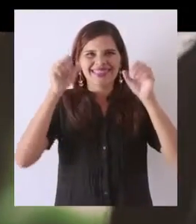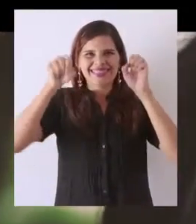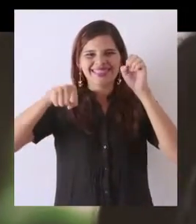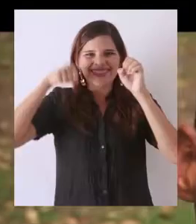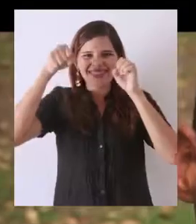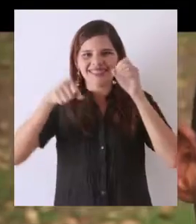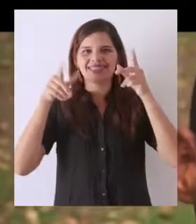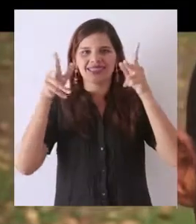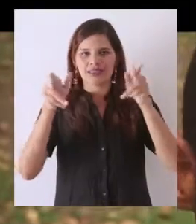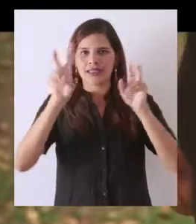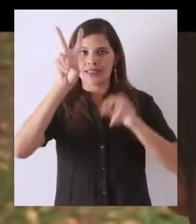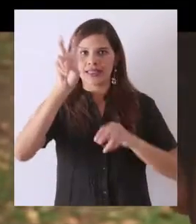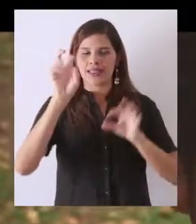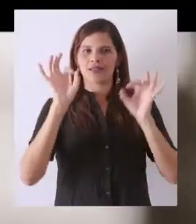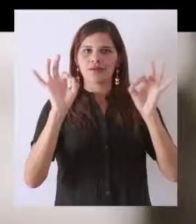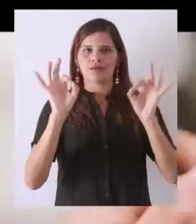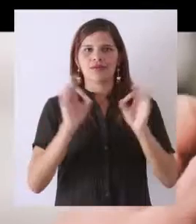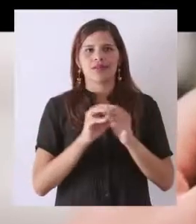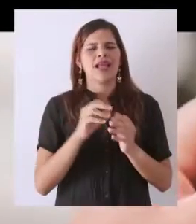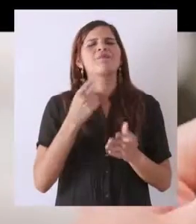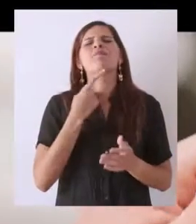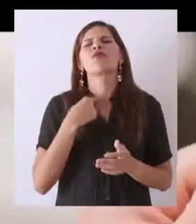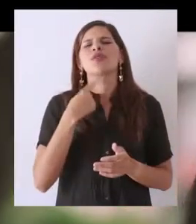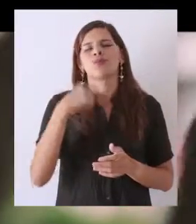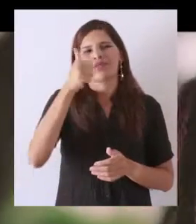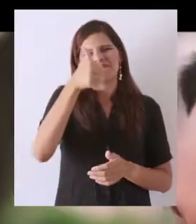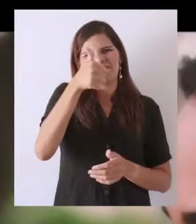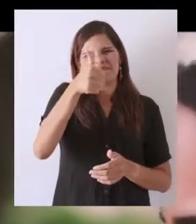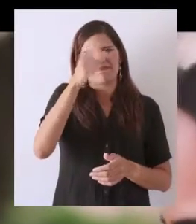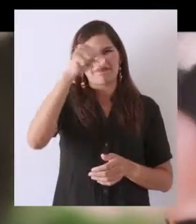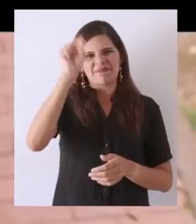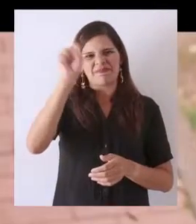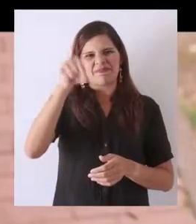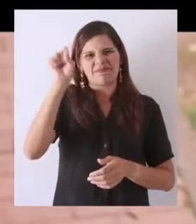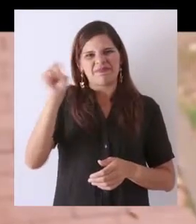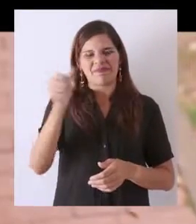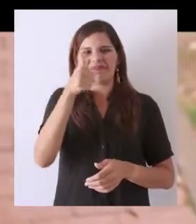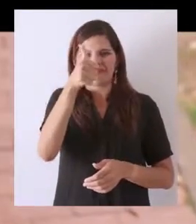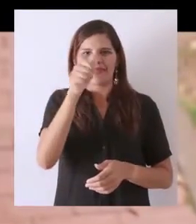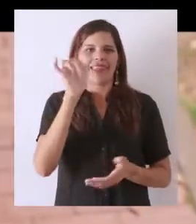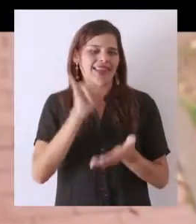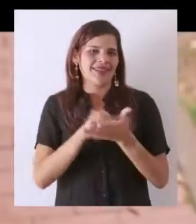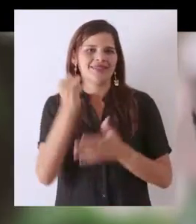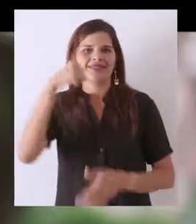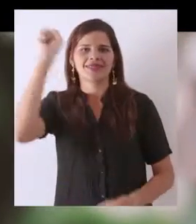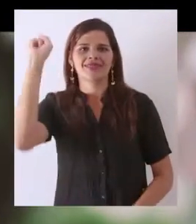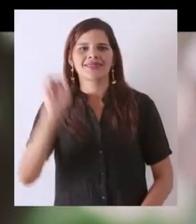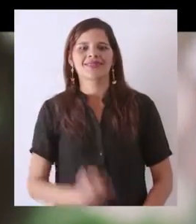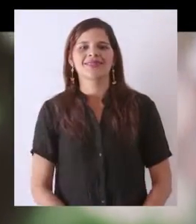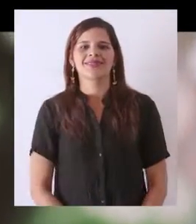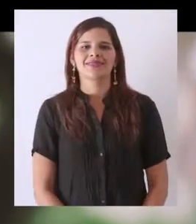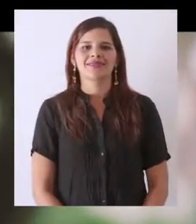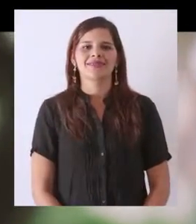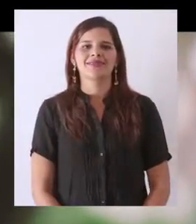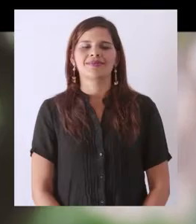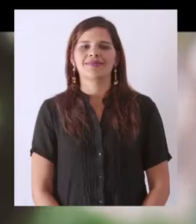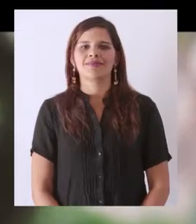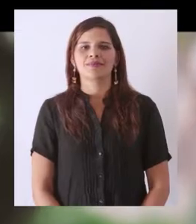propuesta audiovisual denominada el 7 ideal recibió el mayor número de likes o me gusta en la web del festival.